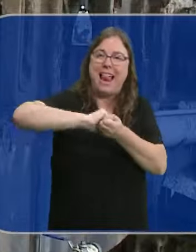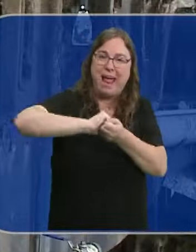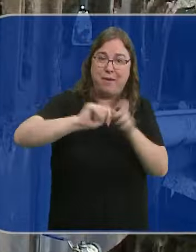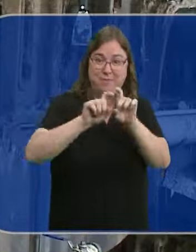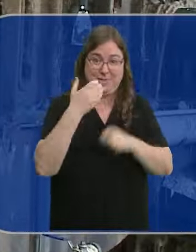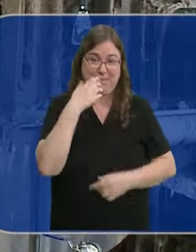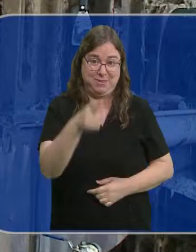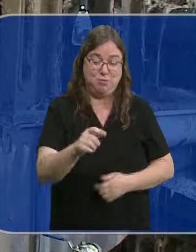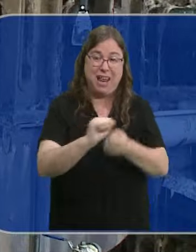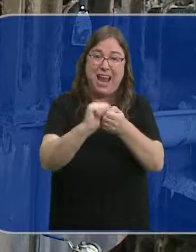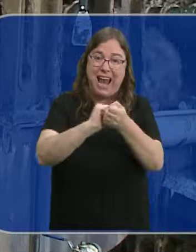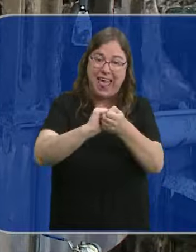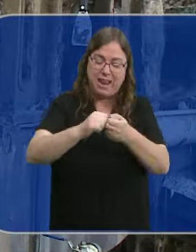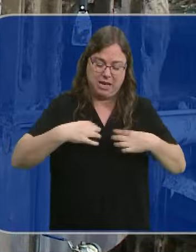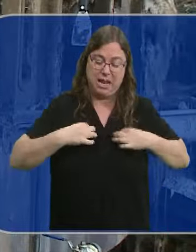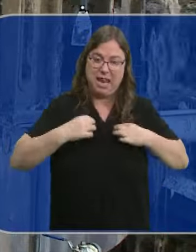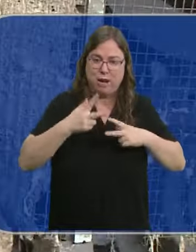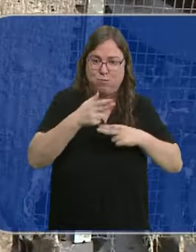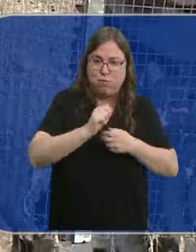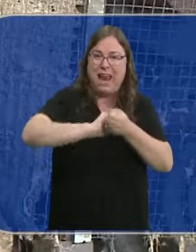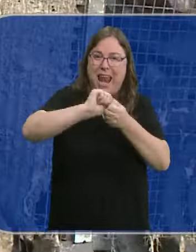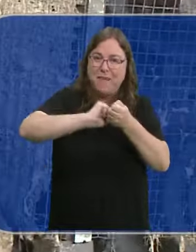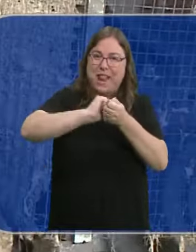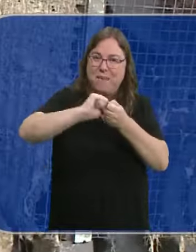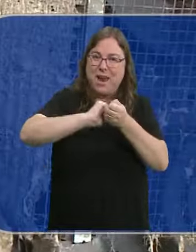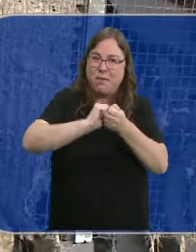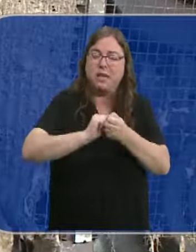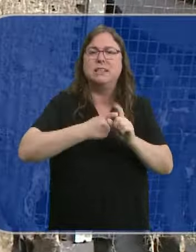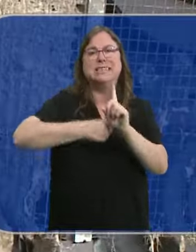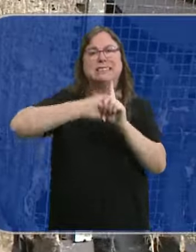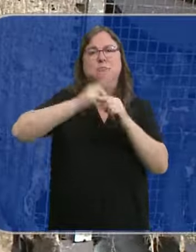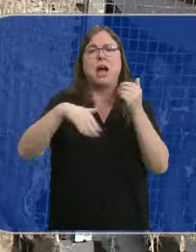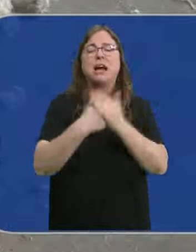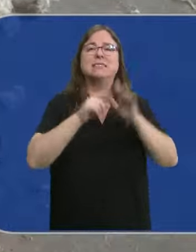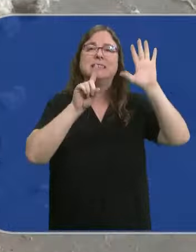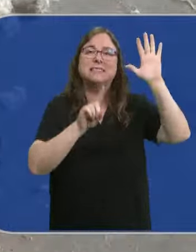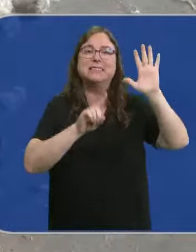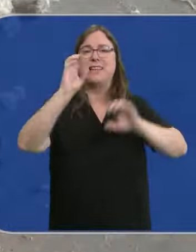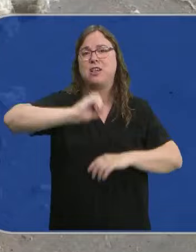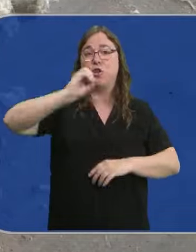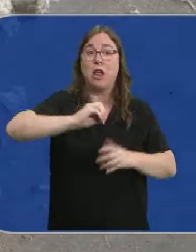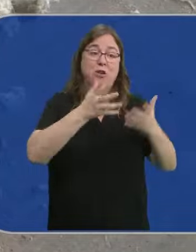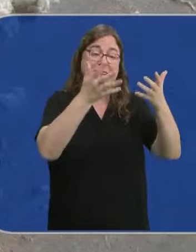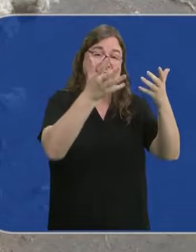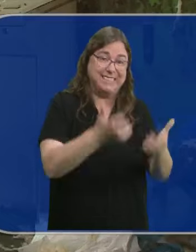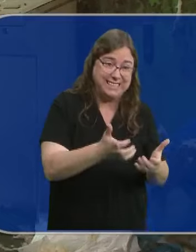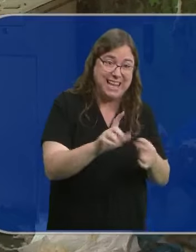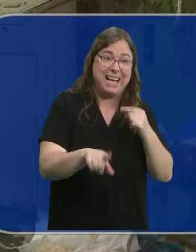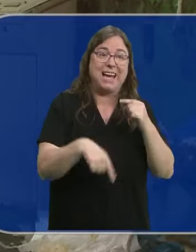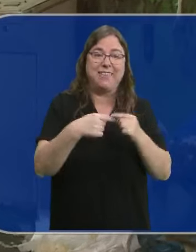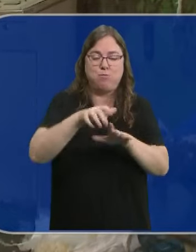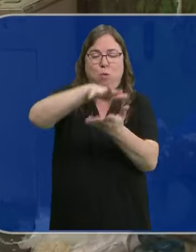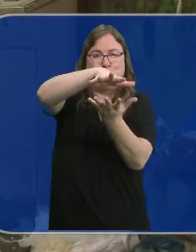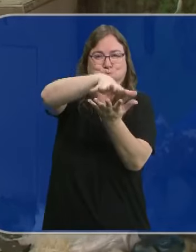en empresas como esta. La lana de la oveja se trocea, se lava en varias fases, con temperaturas de hasta 65 grados, se seca y finalmente